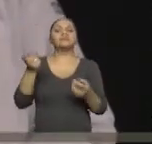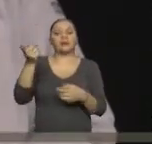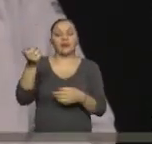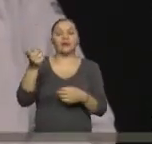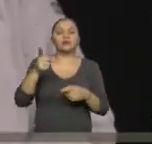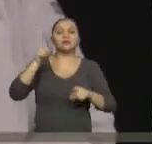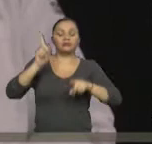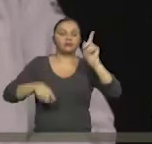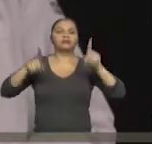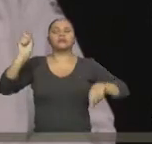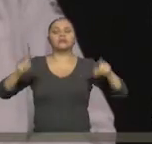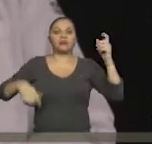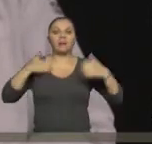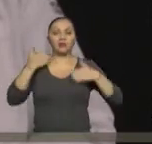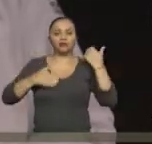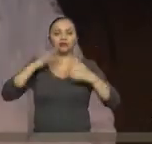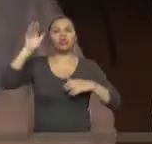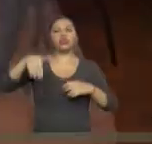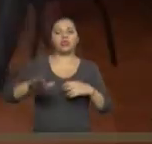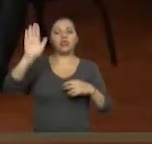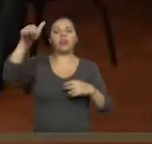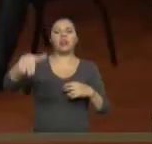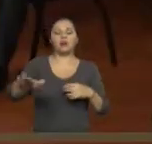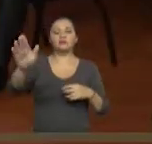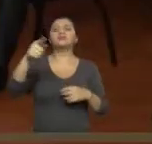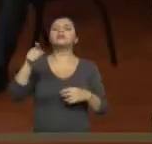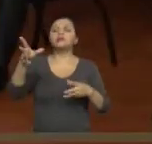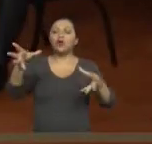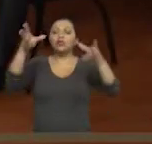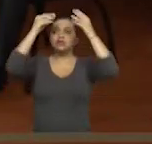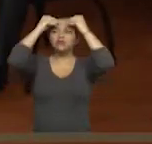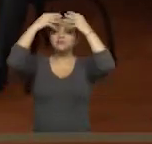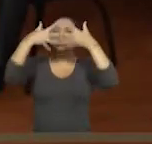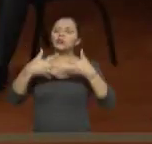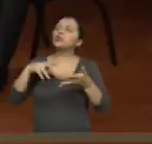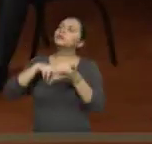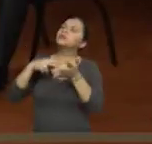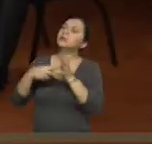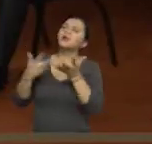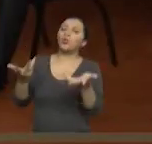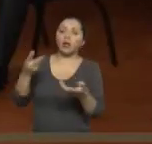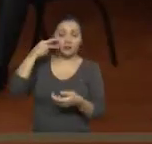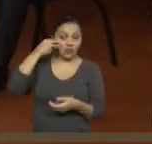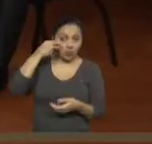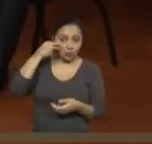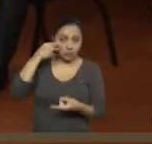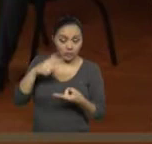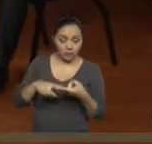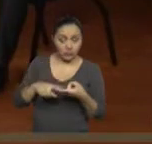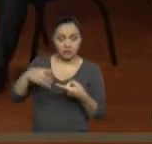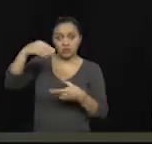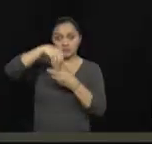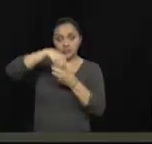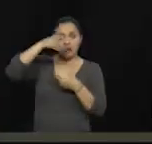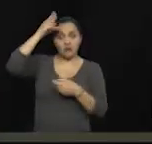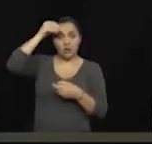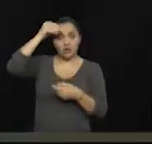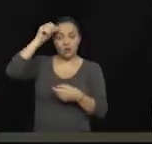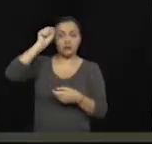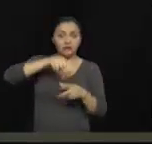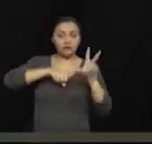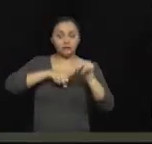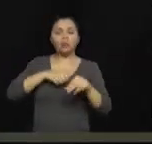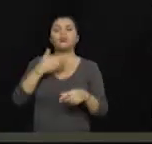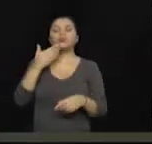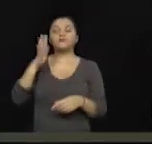cierto modo. Sí, ¿Las cognitivas a qué te referías principalmente? Estamos hablando de un síndrome de Down, ¿está dentro de lo intelectual? Dentro de las